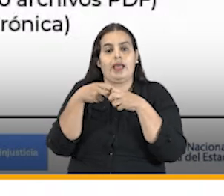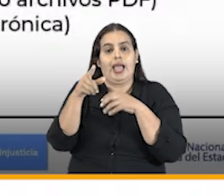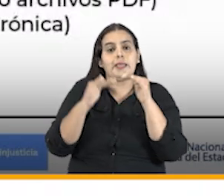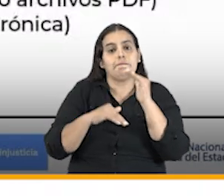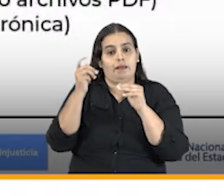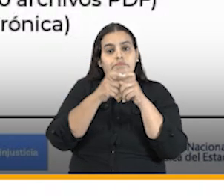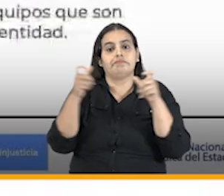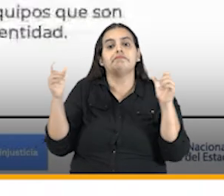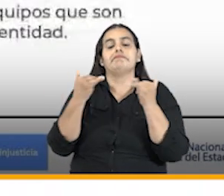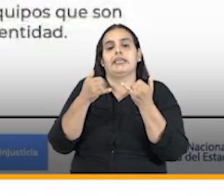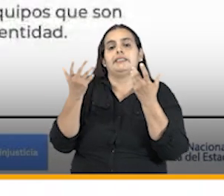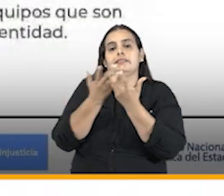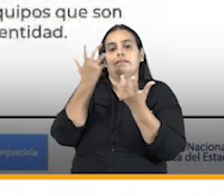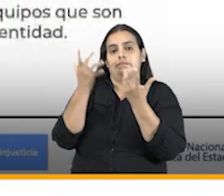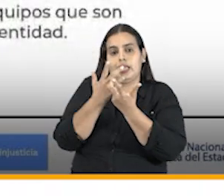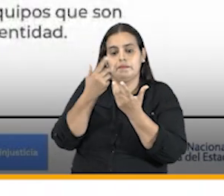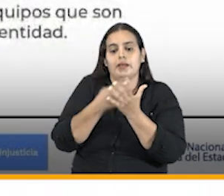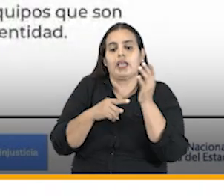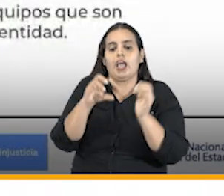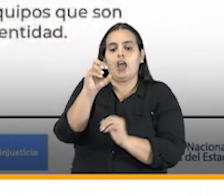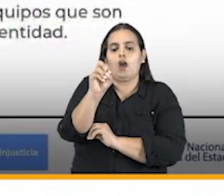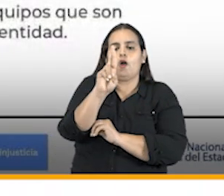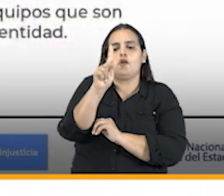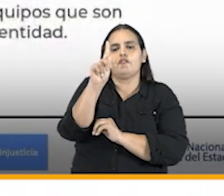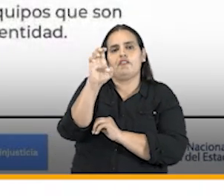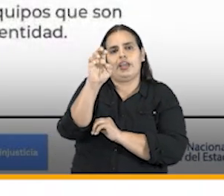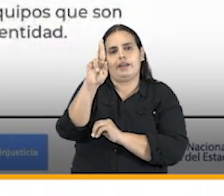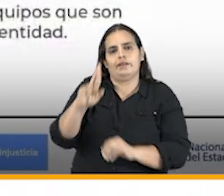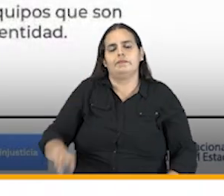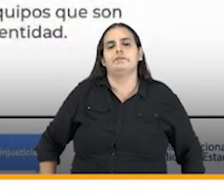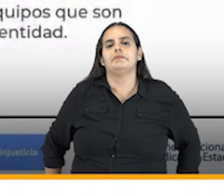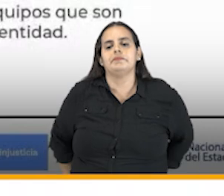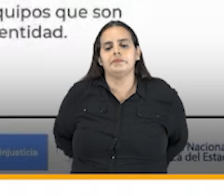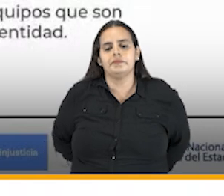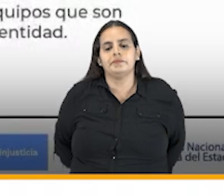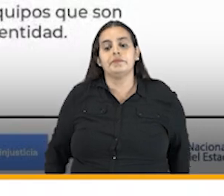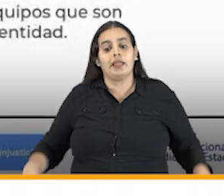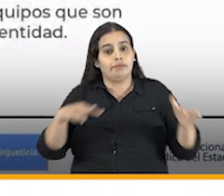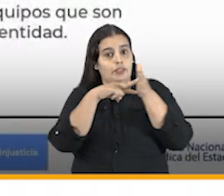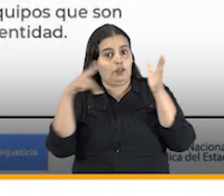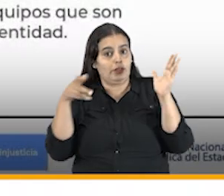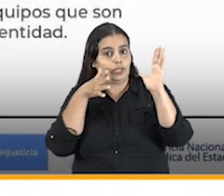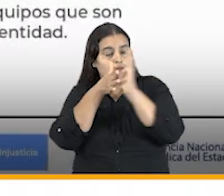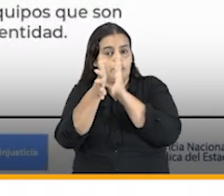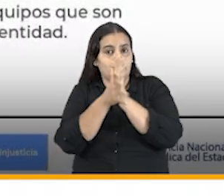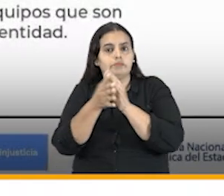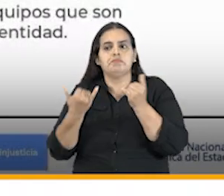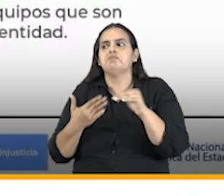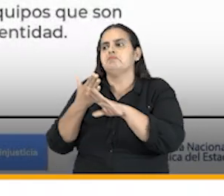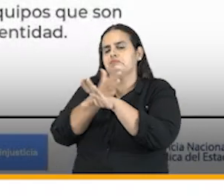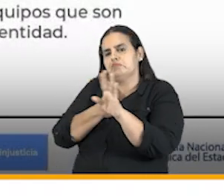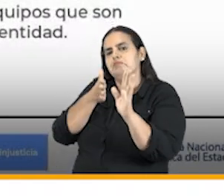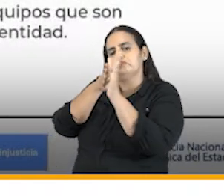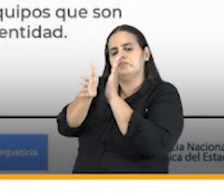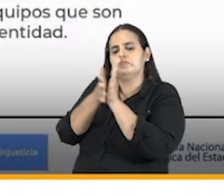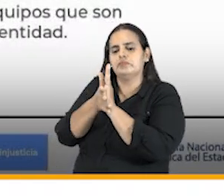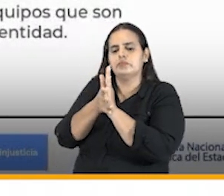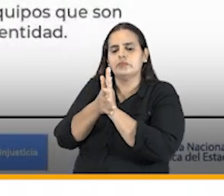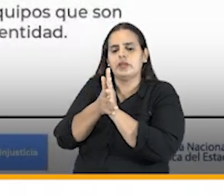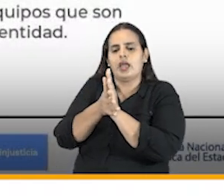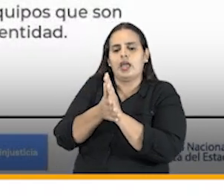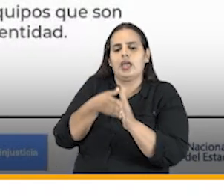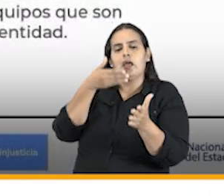grandes novedades en cuanto al sistema Orfeo también en cuanto a tecnologías de la información hemos brindado a ECOGI un